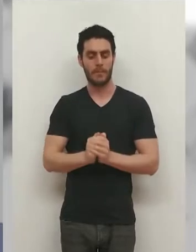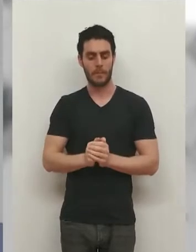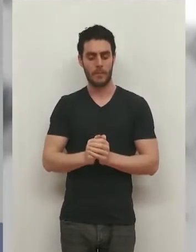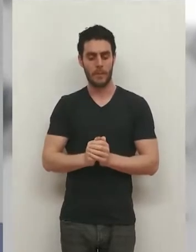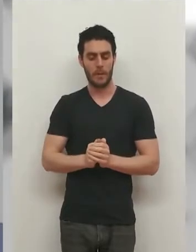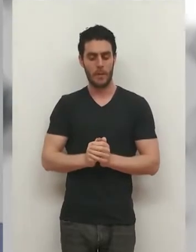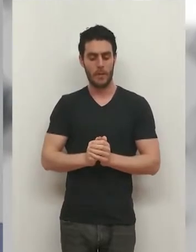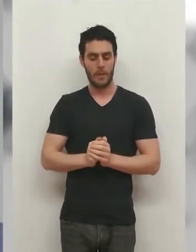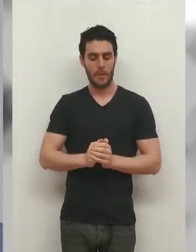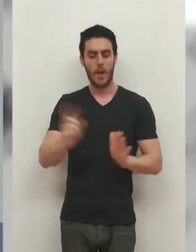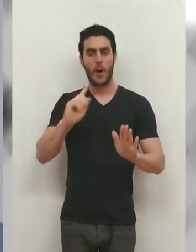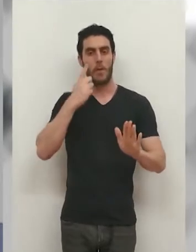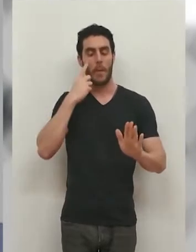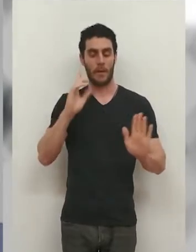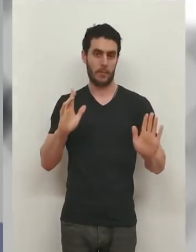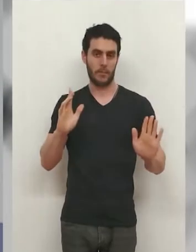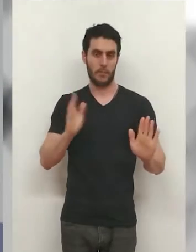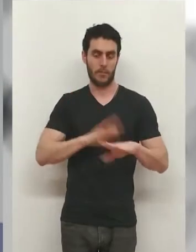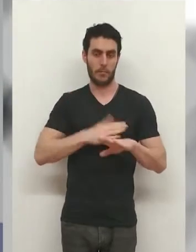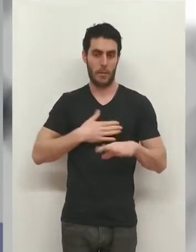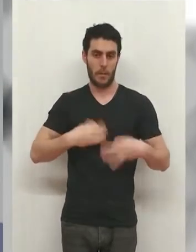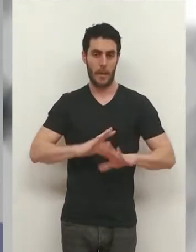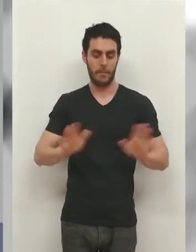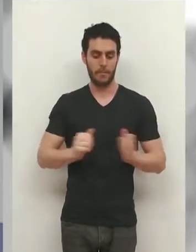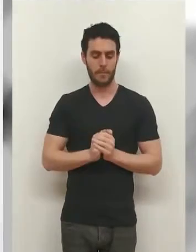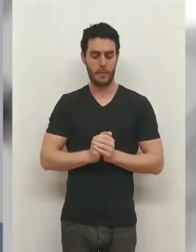Es decir, para mí es absolutamente irrelevante.